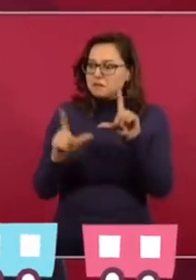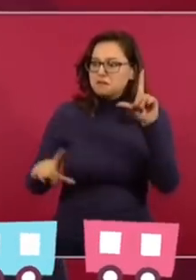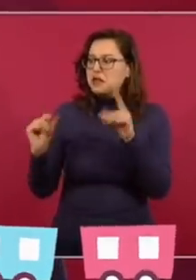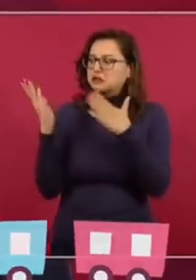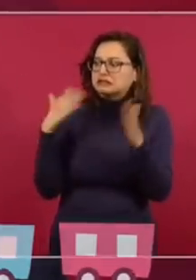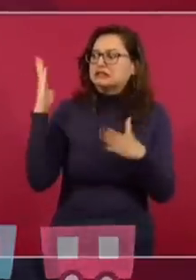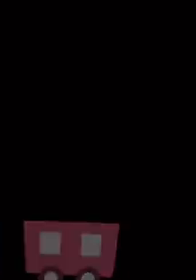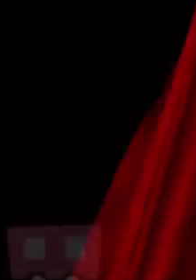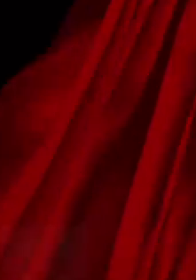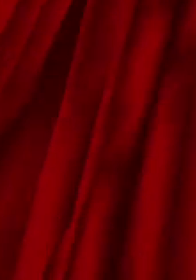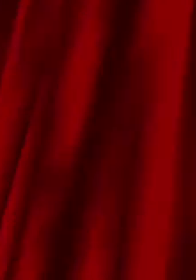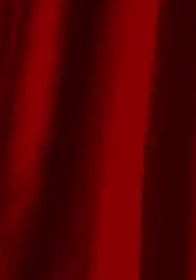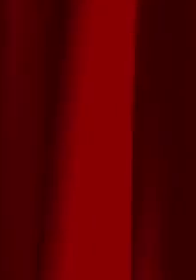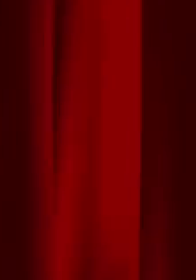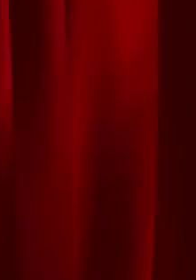bien.